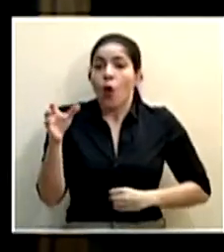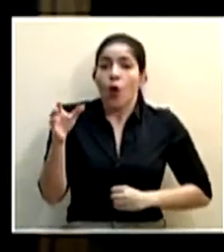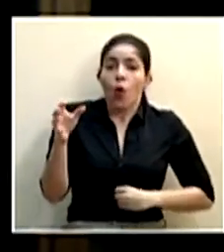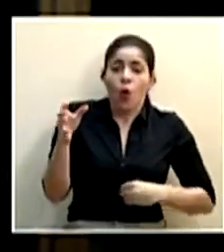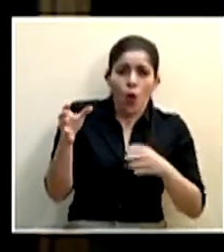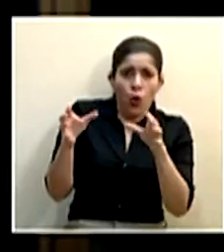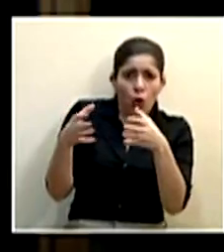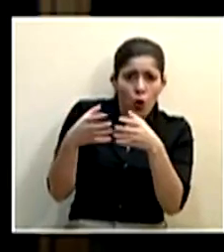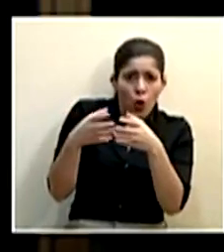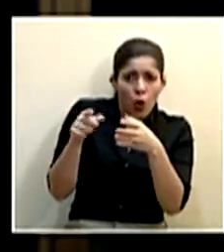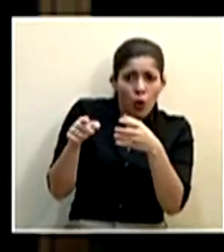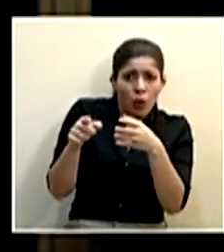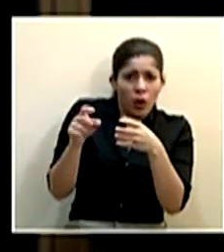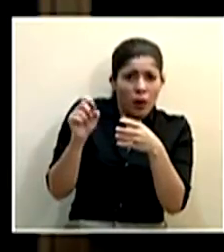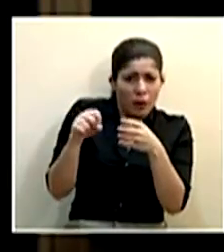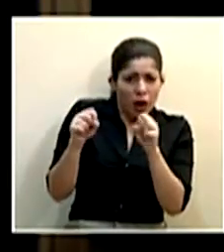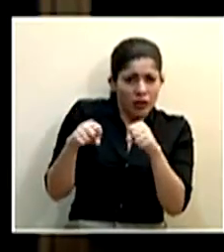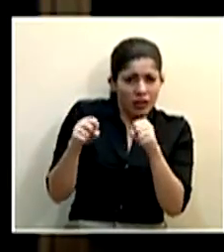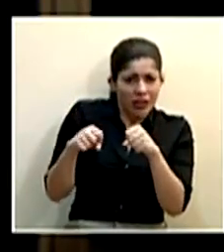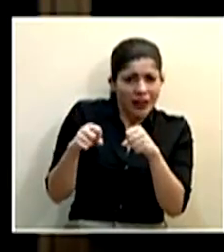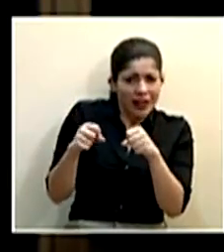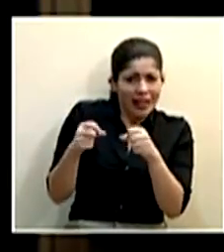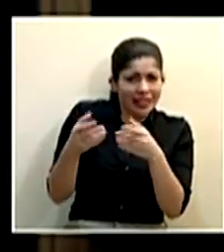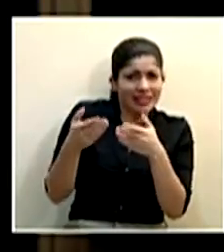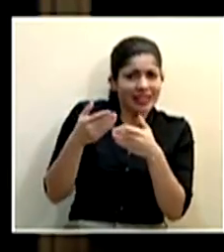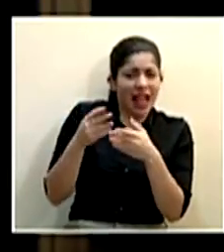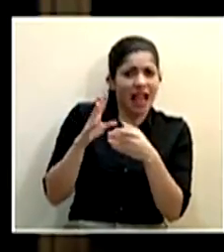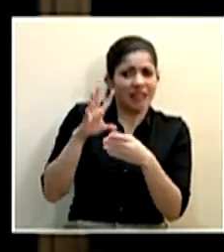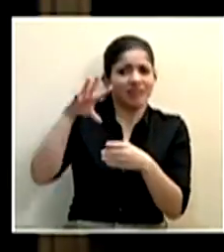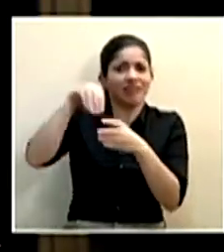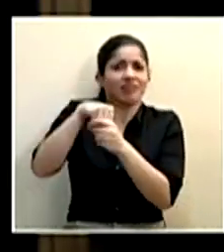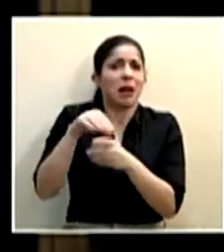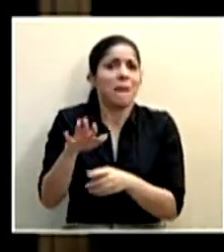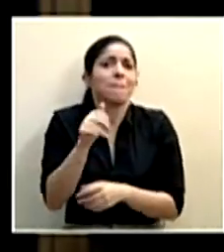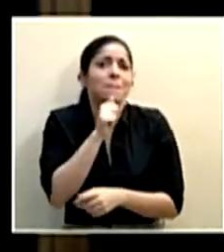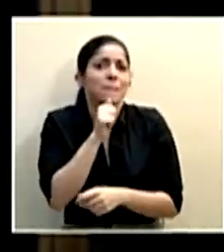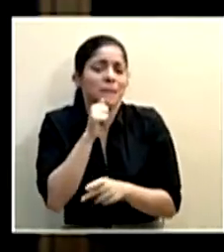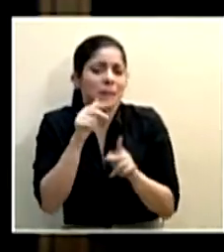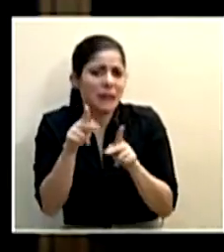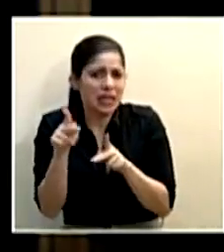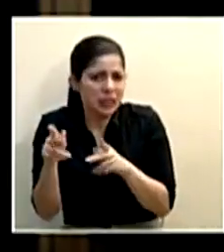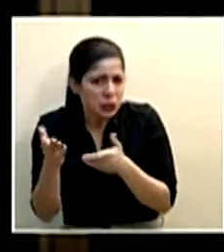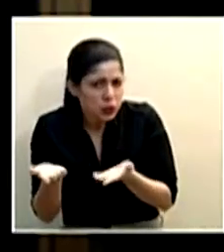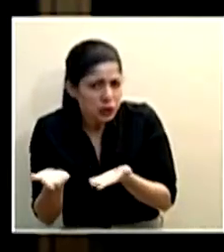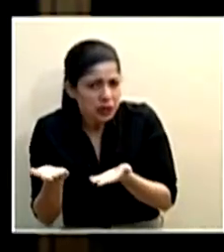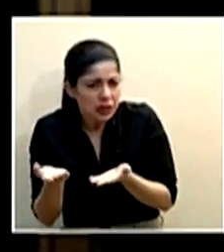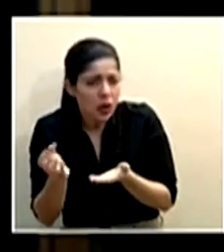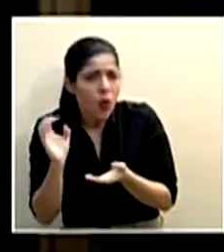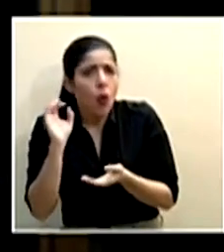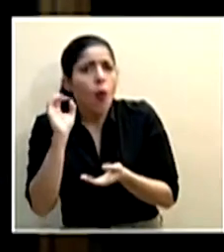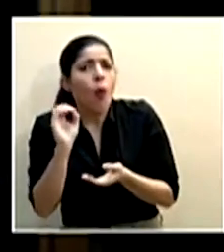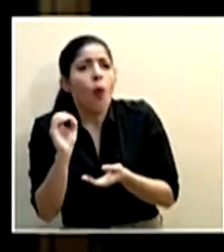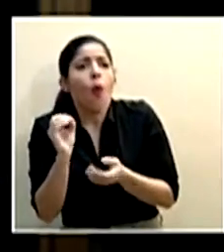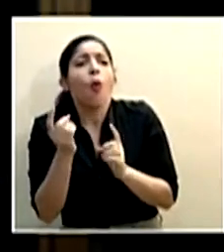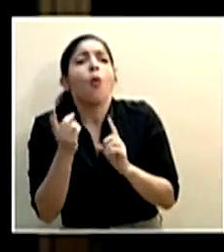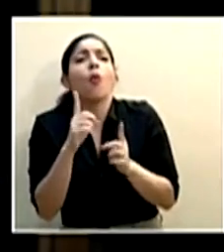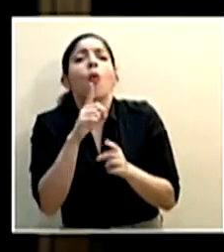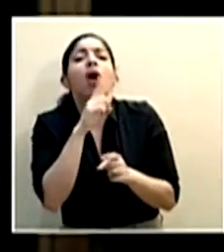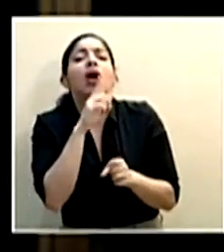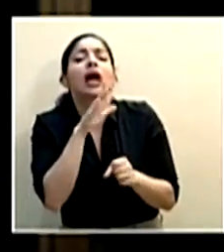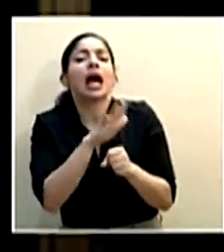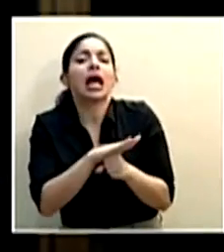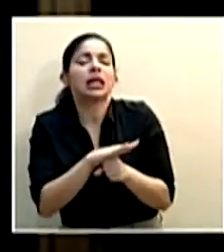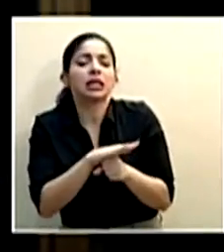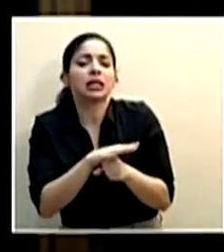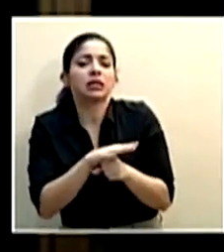podría ser o tachar una línea de invadir la privacidad de las personas o también qué garantizaría,